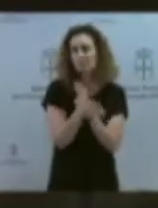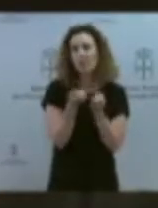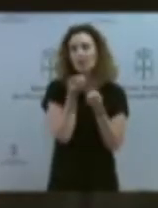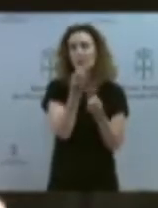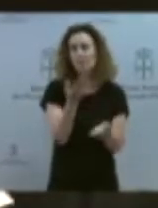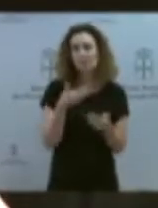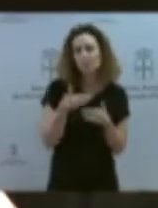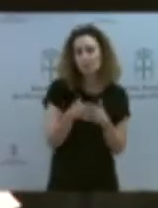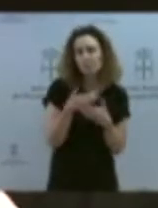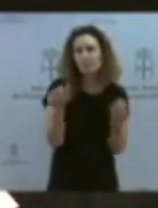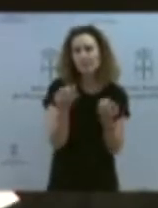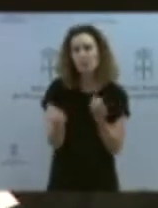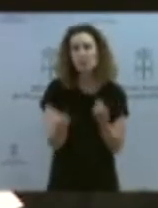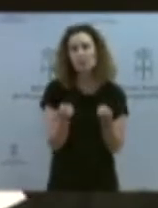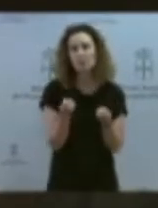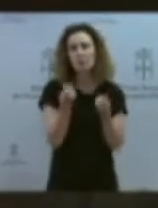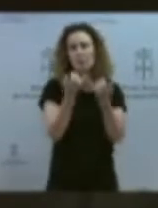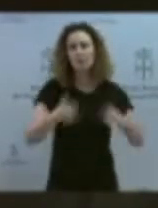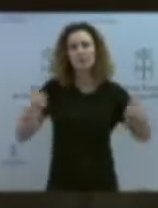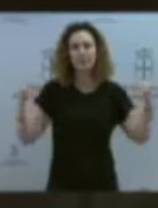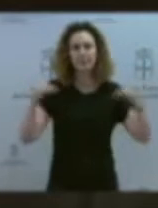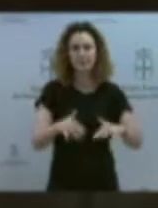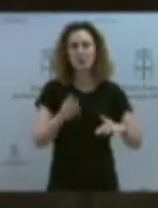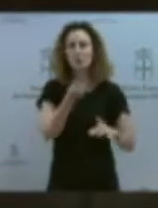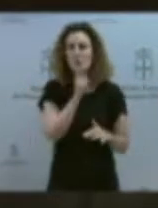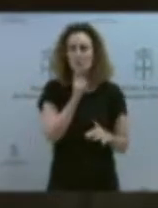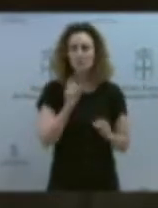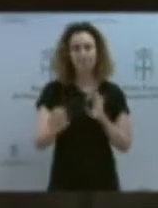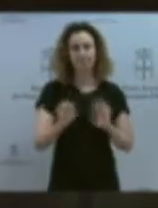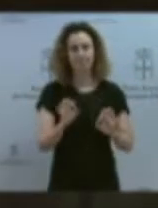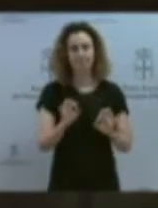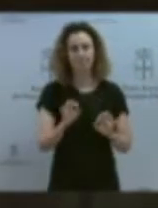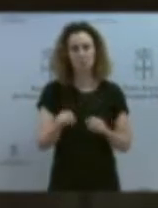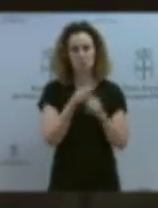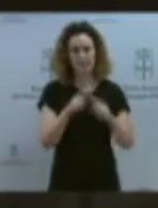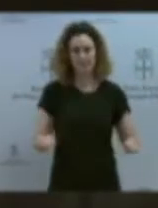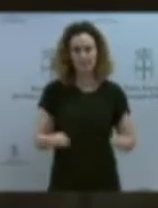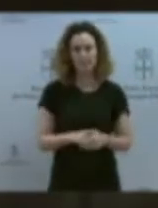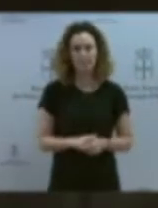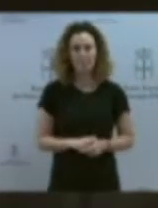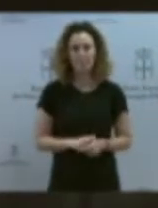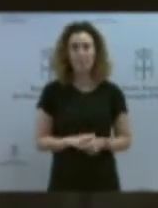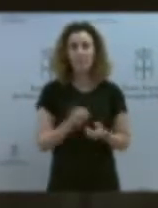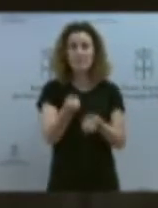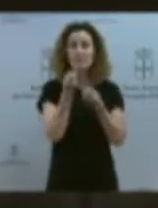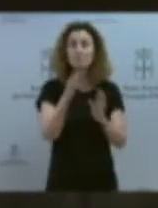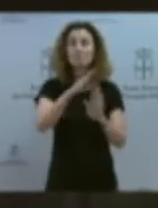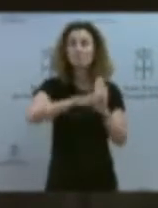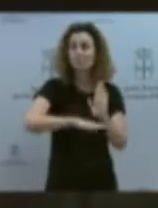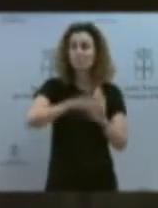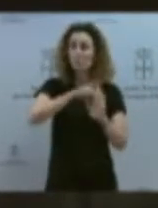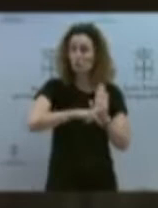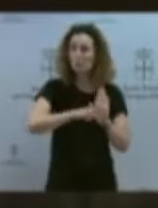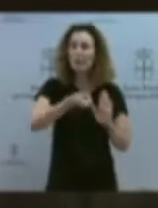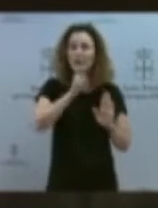multitudinarios y espectáculos musicales. Así era, en esa reunión, informóse del marco general de regulación que se preveía a nivel estatal y que